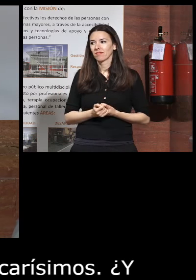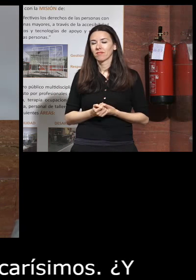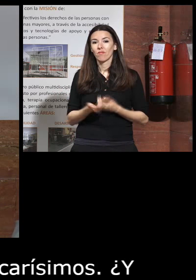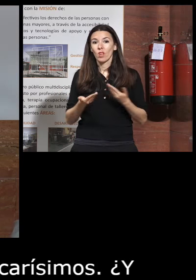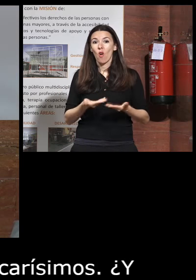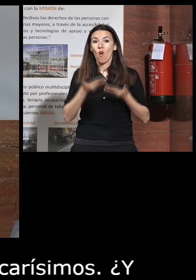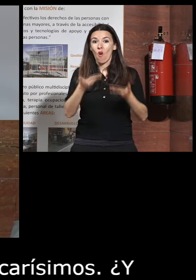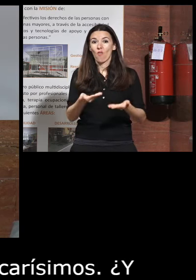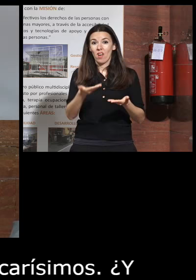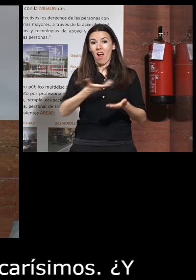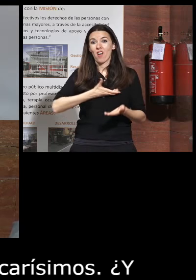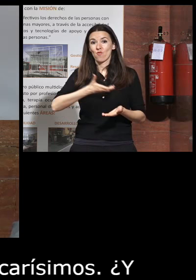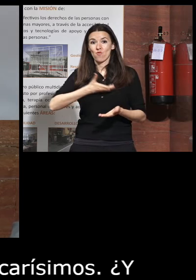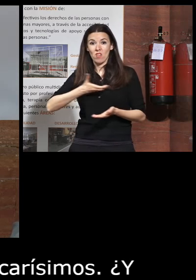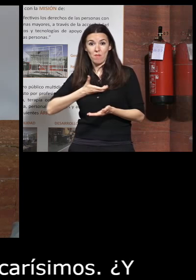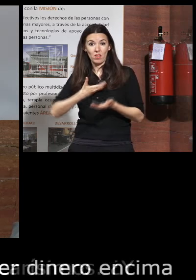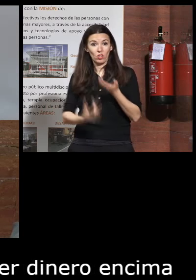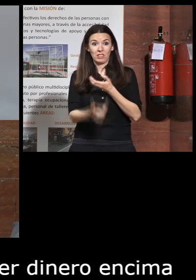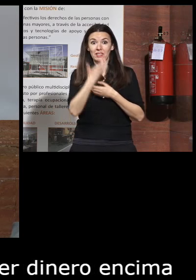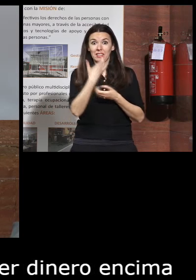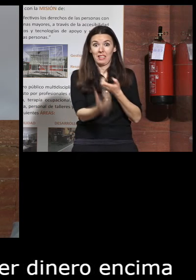ofrecimos a los ayuntamientos que se adhirieran